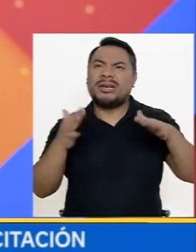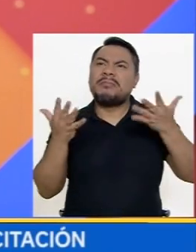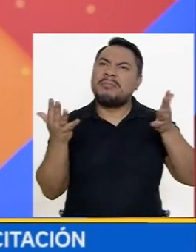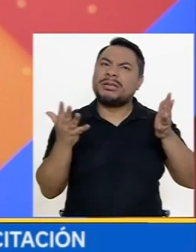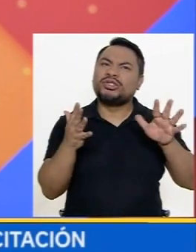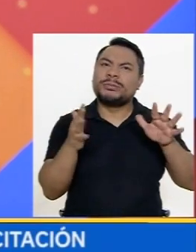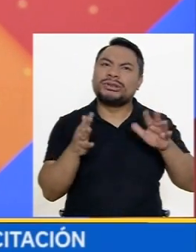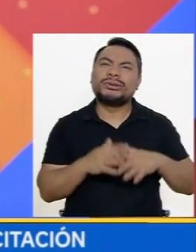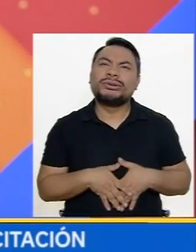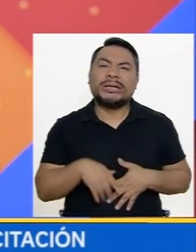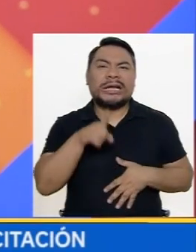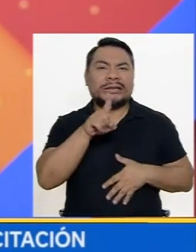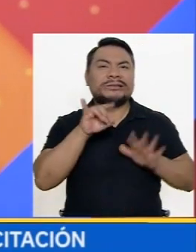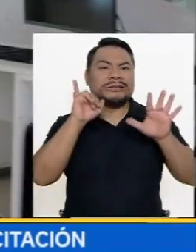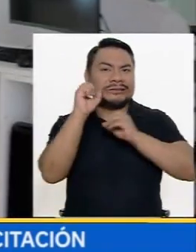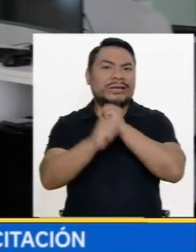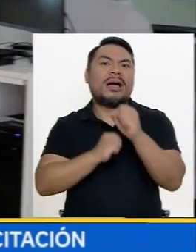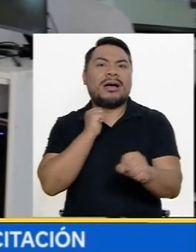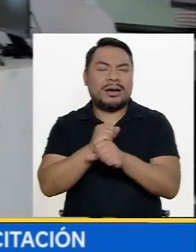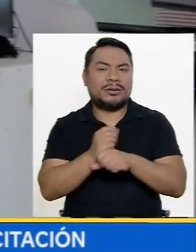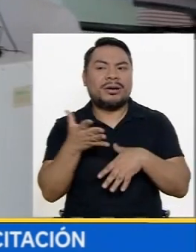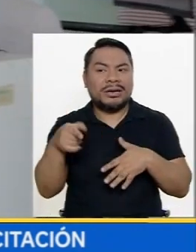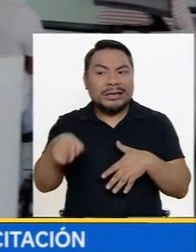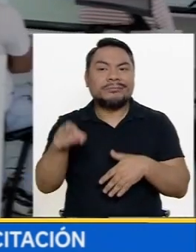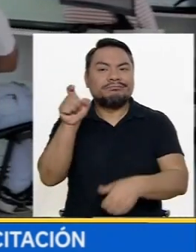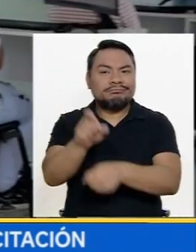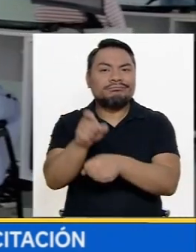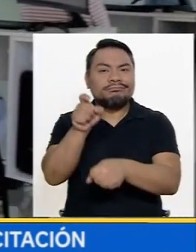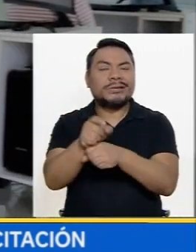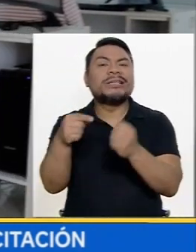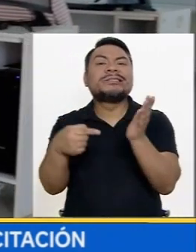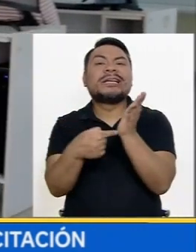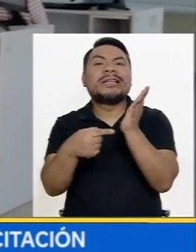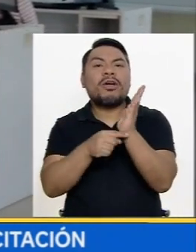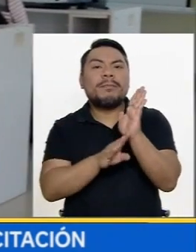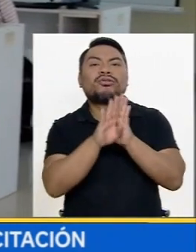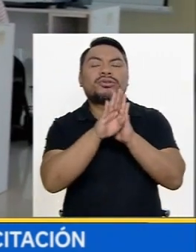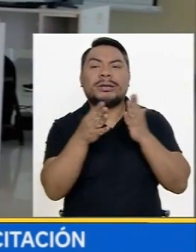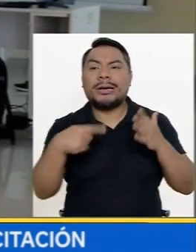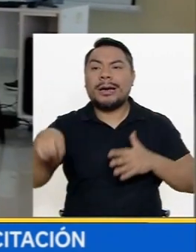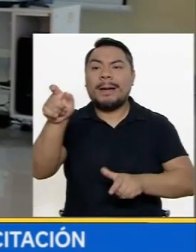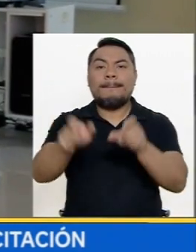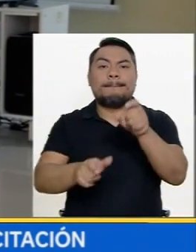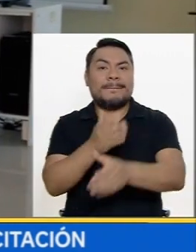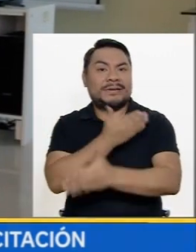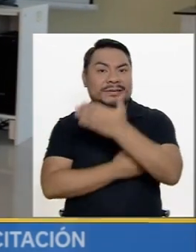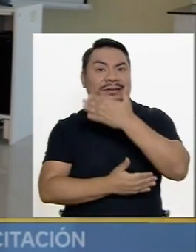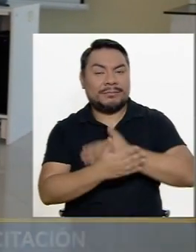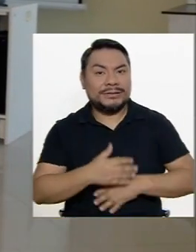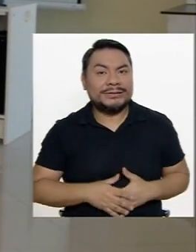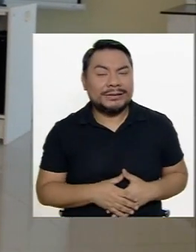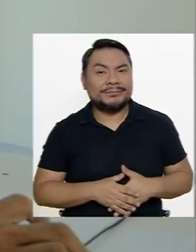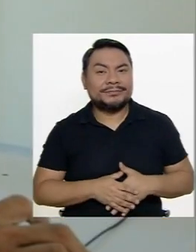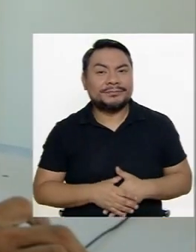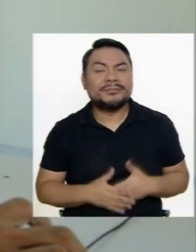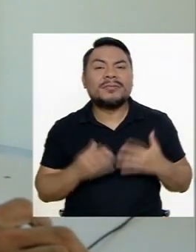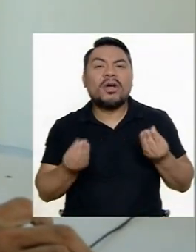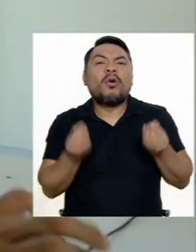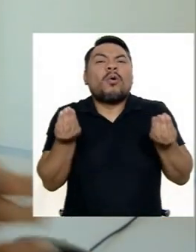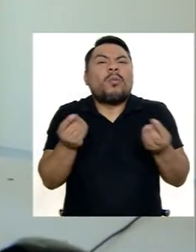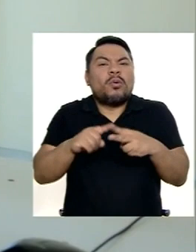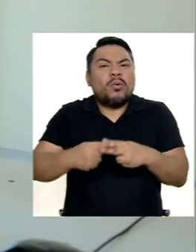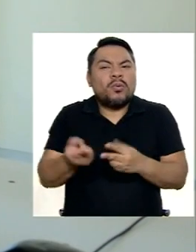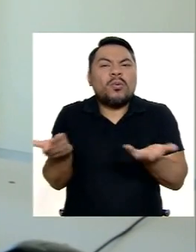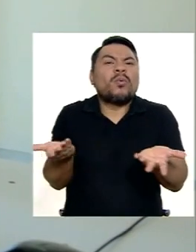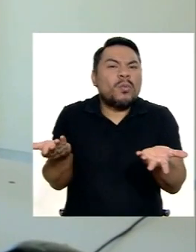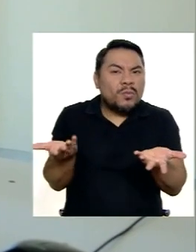16 años En la capacitación Técnico productiva A personas Con discapacidad ¿Cómo inició?